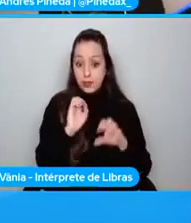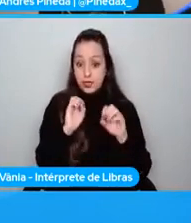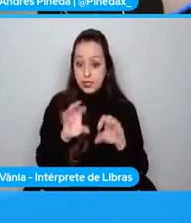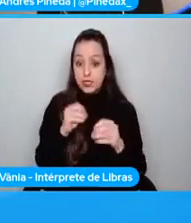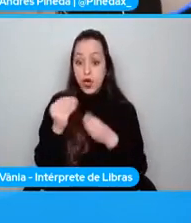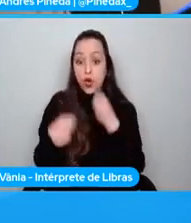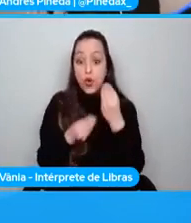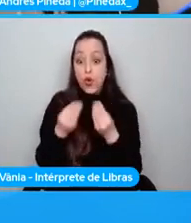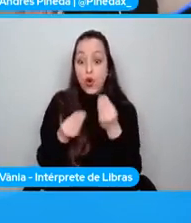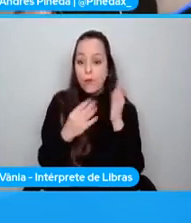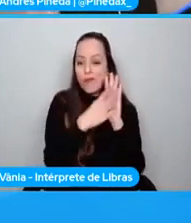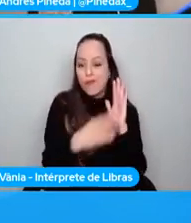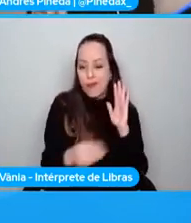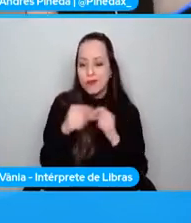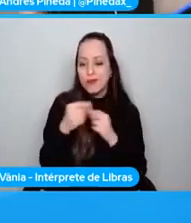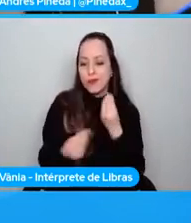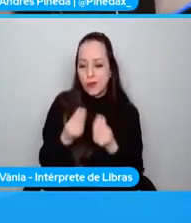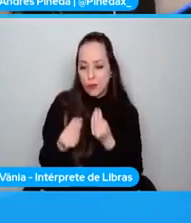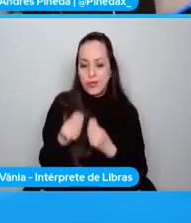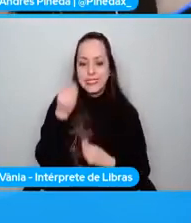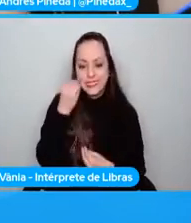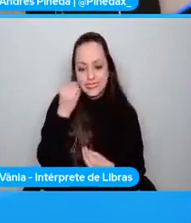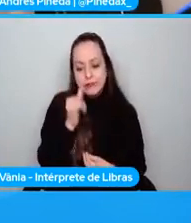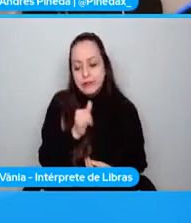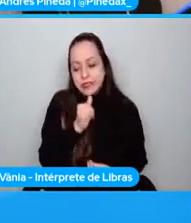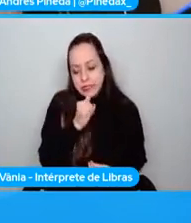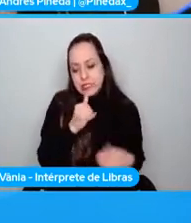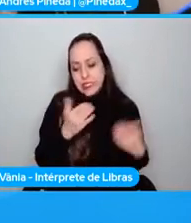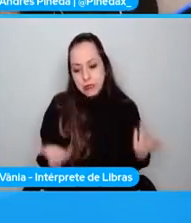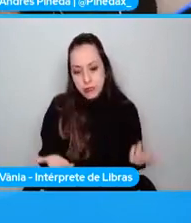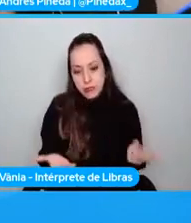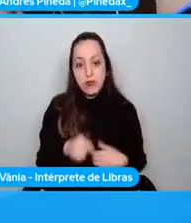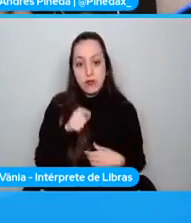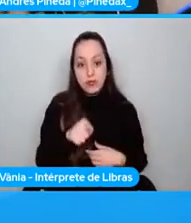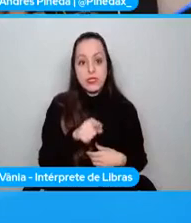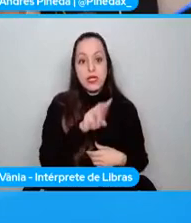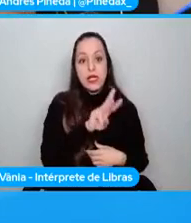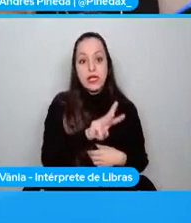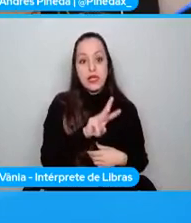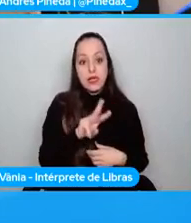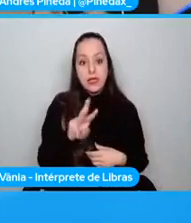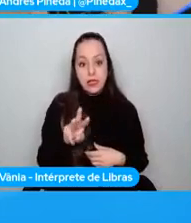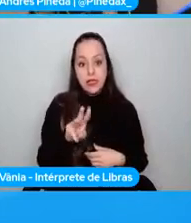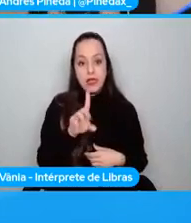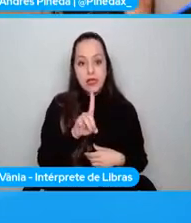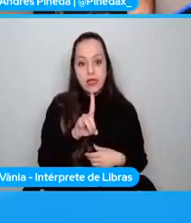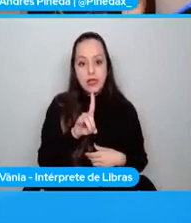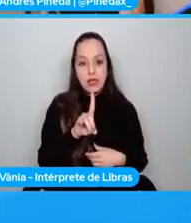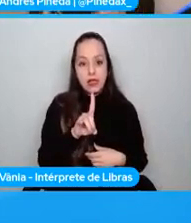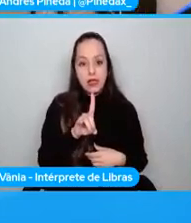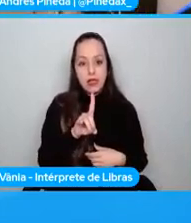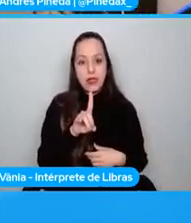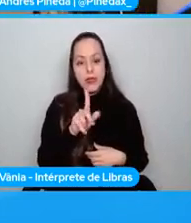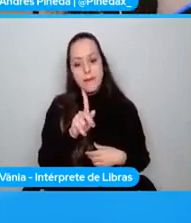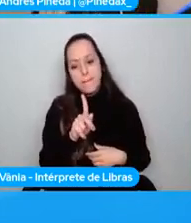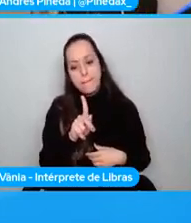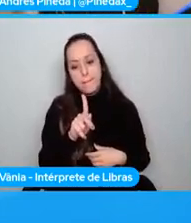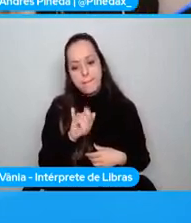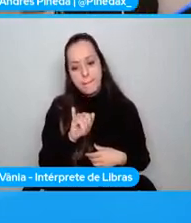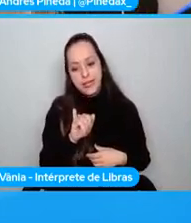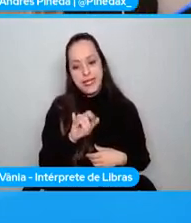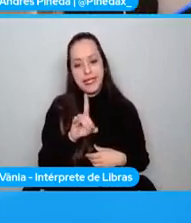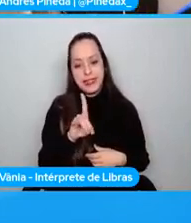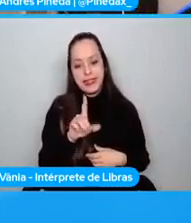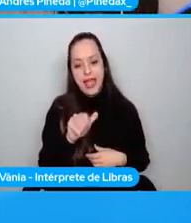demo, y si entran a pyodai.org, bueno, pyodai.org, de